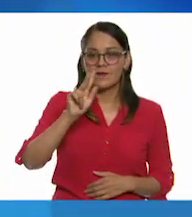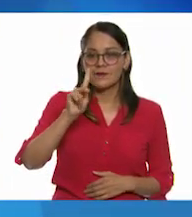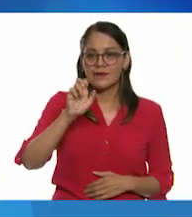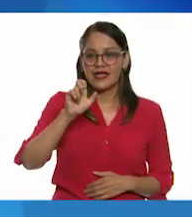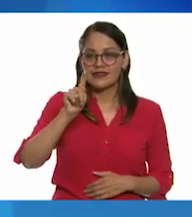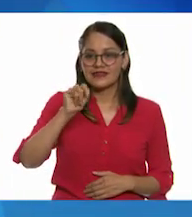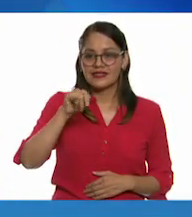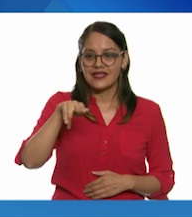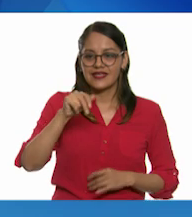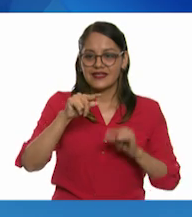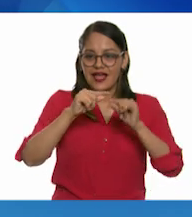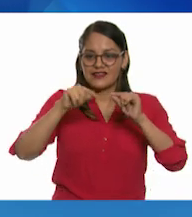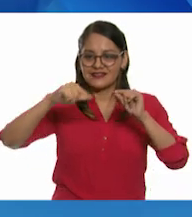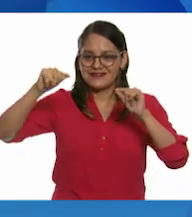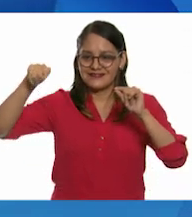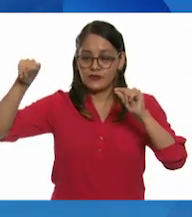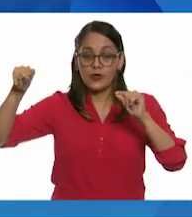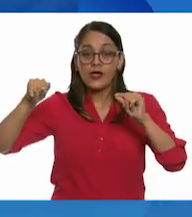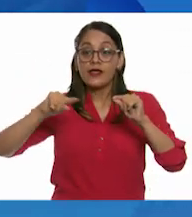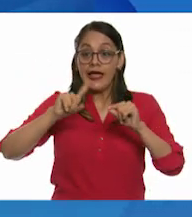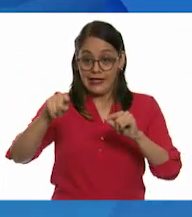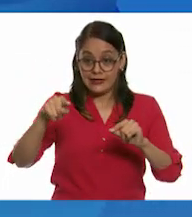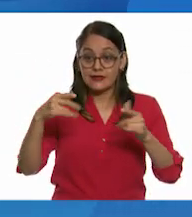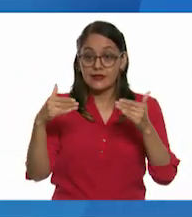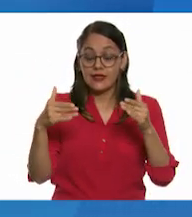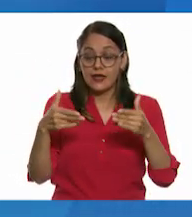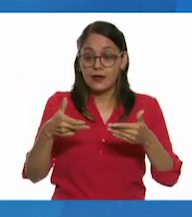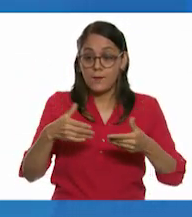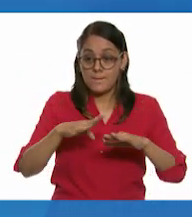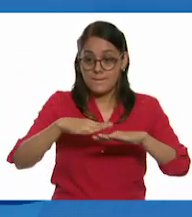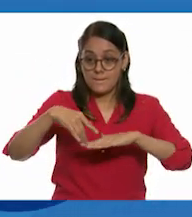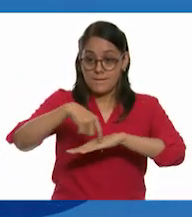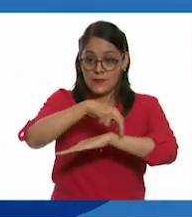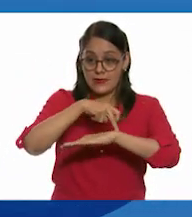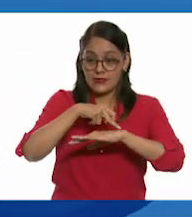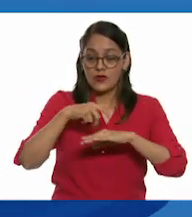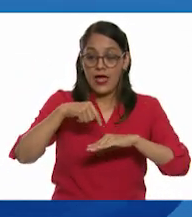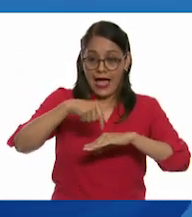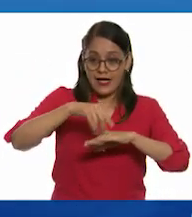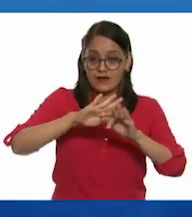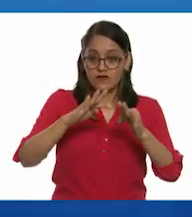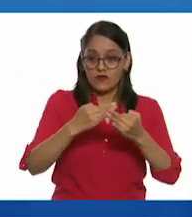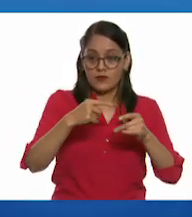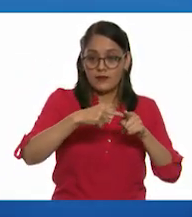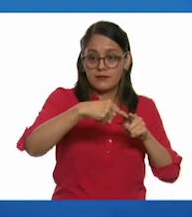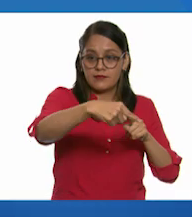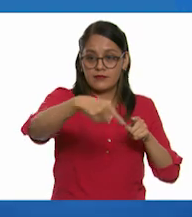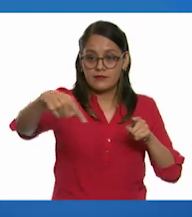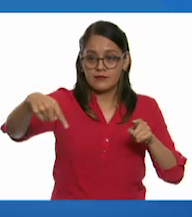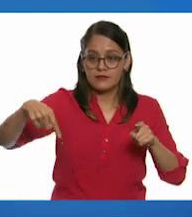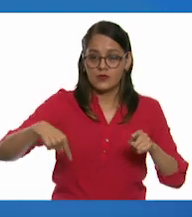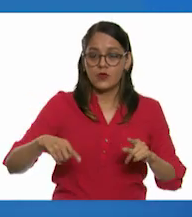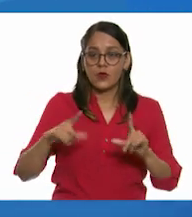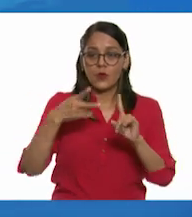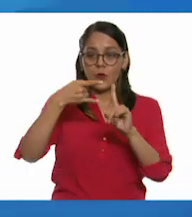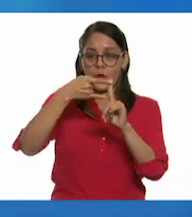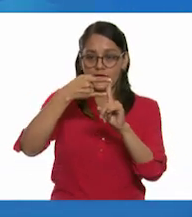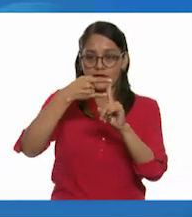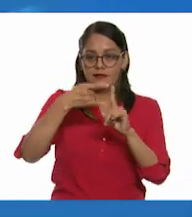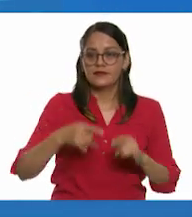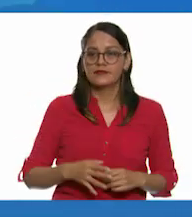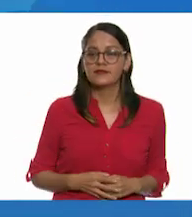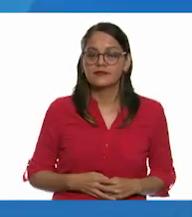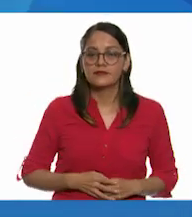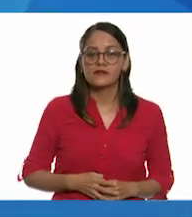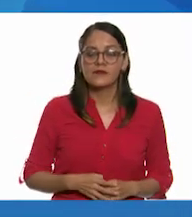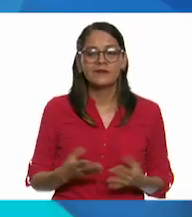formen un cuadrado. Con una serpentina formar un cuadrado. Se escucha algo complicado. Pero